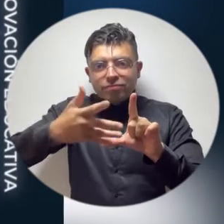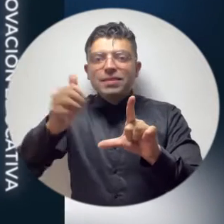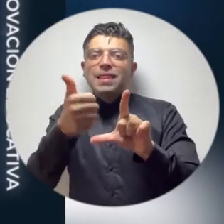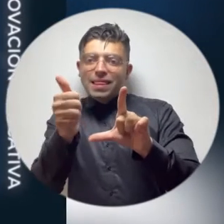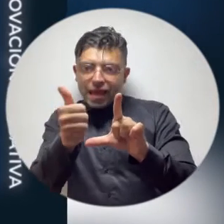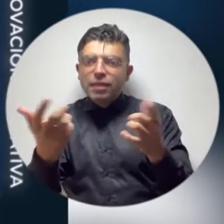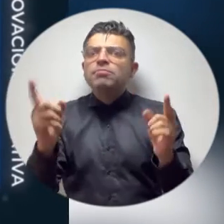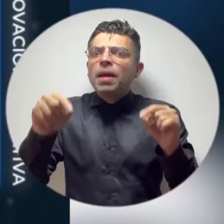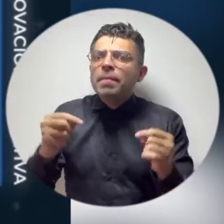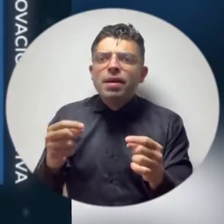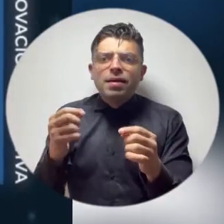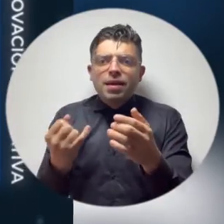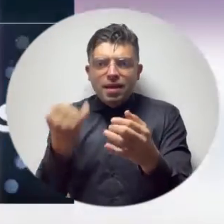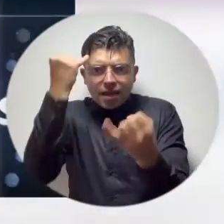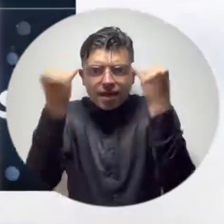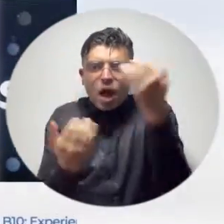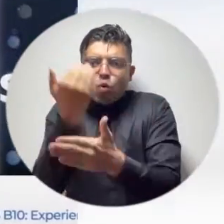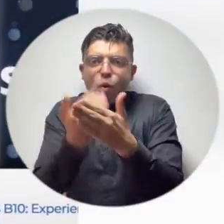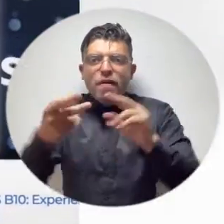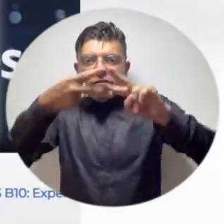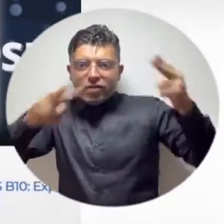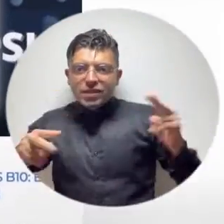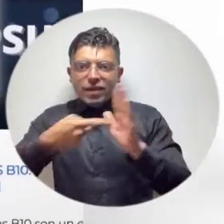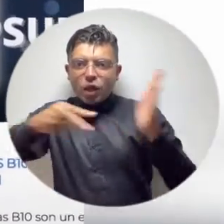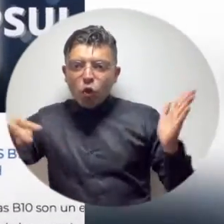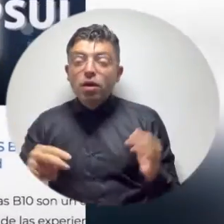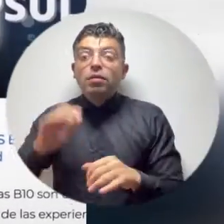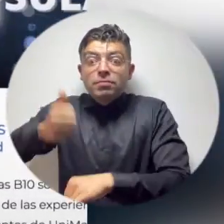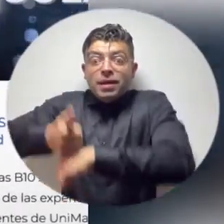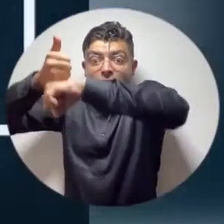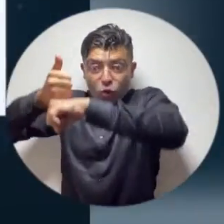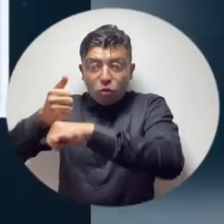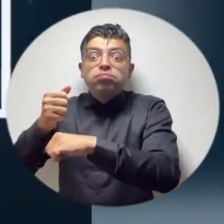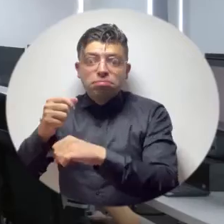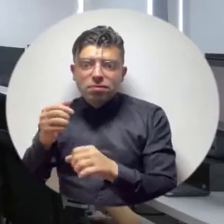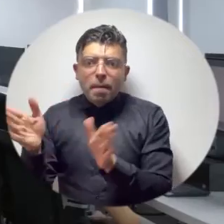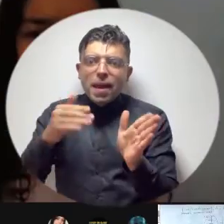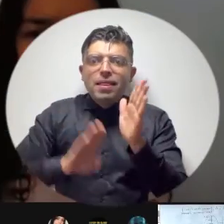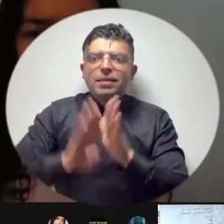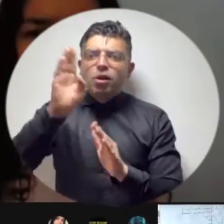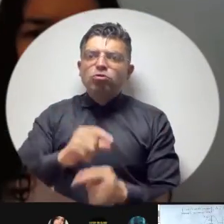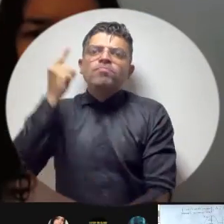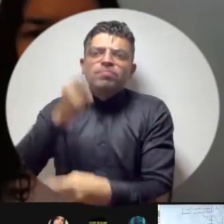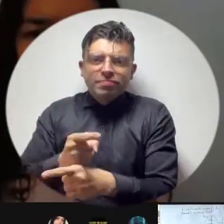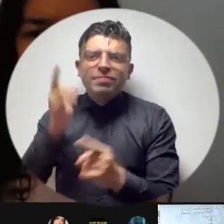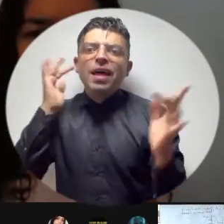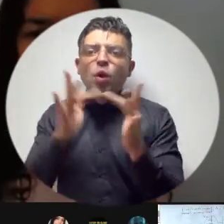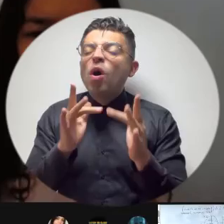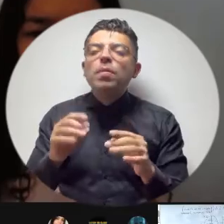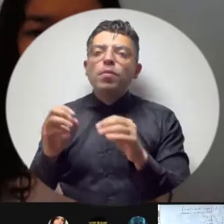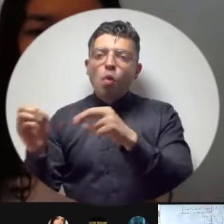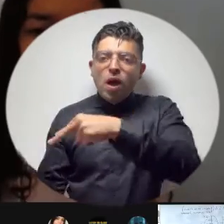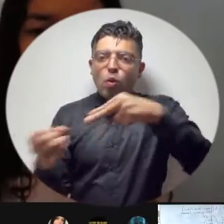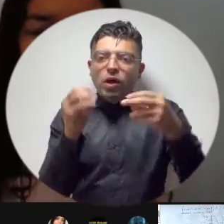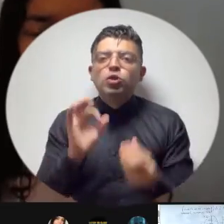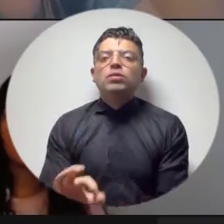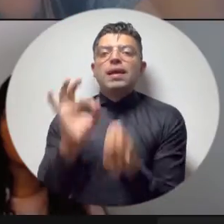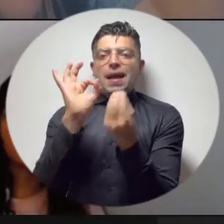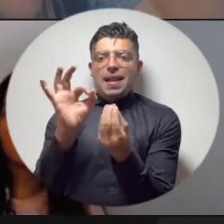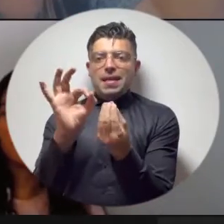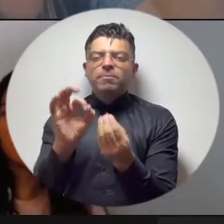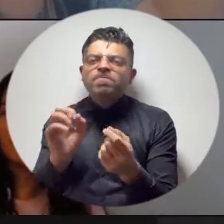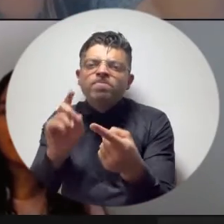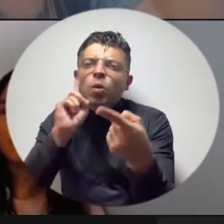creación del festival de InnovaFest. Ahí el señor rector en su plan de desarrollo creo que acertó colocando la educación de calidad